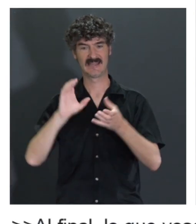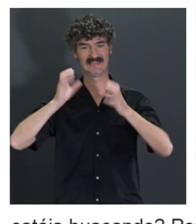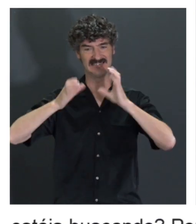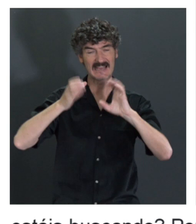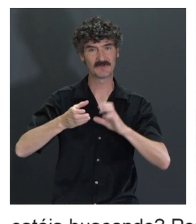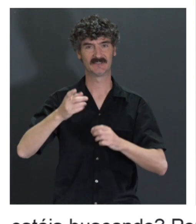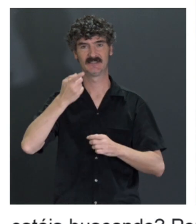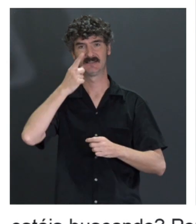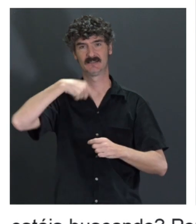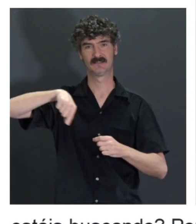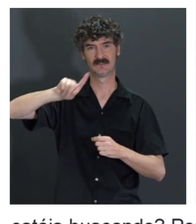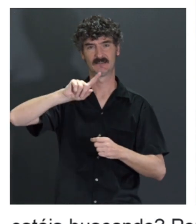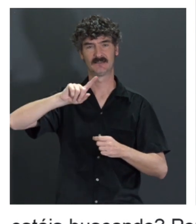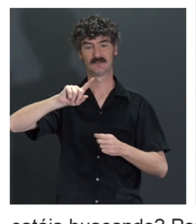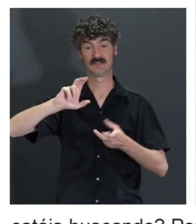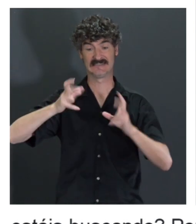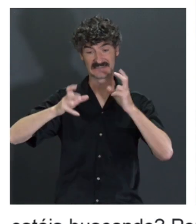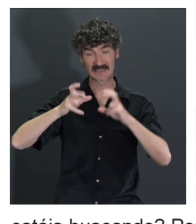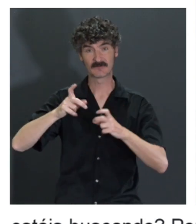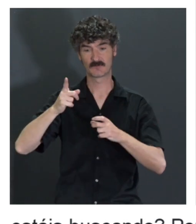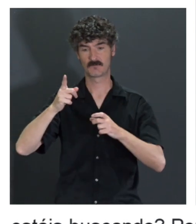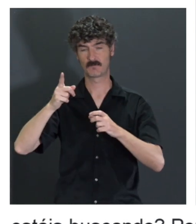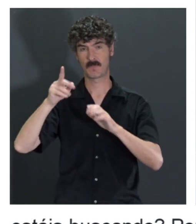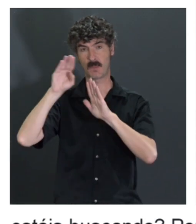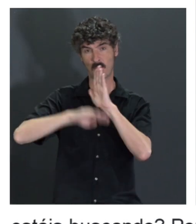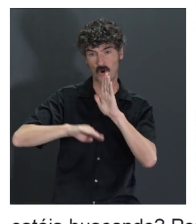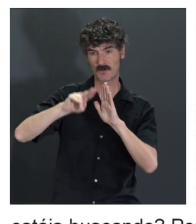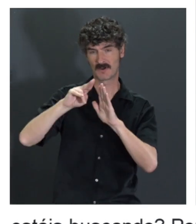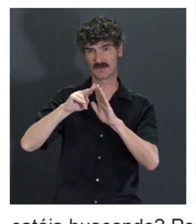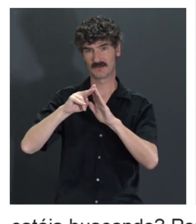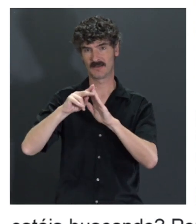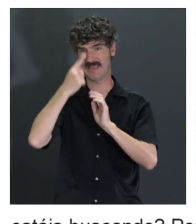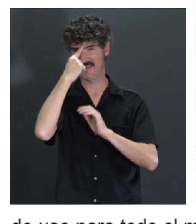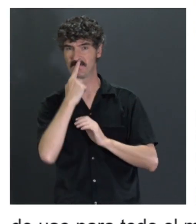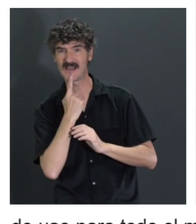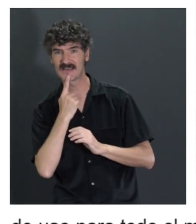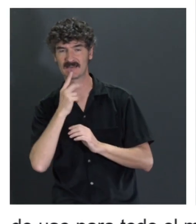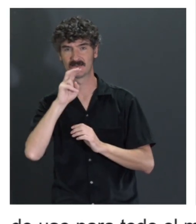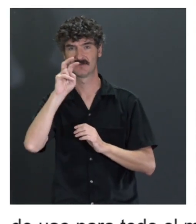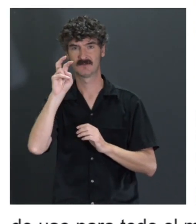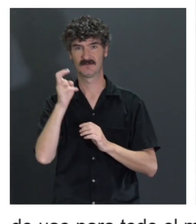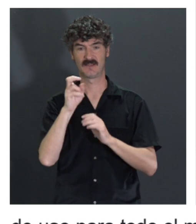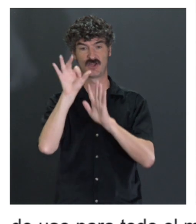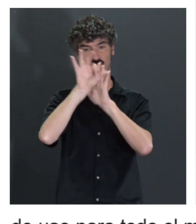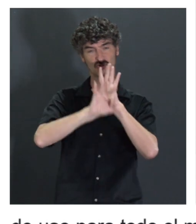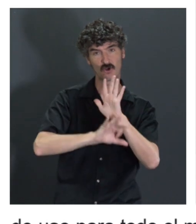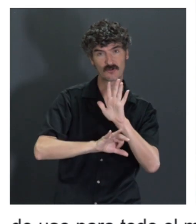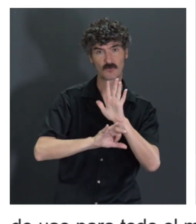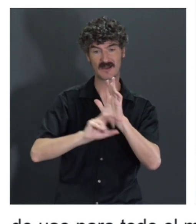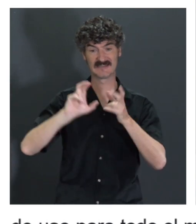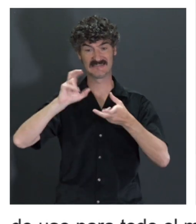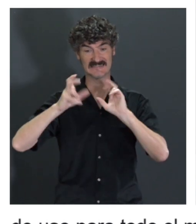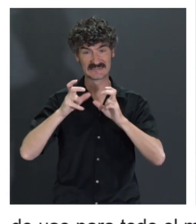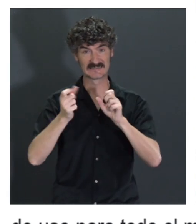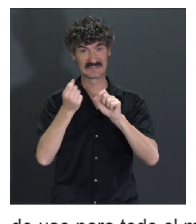no sé qué, tú ponías todos los programas de generación de imágenes, de software, incluso el chat, el